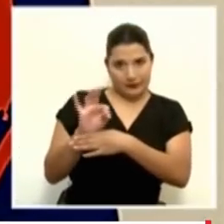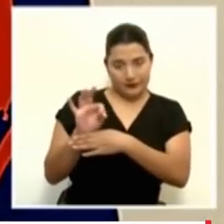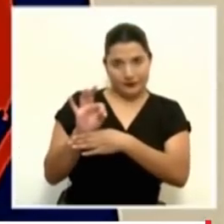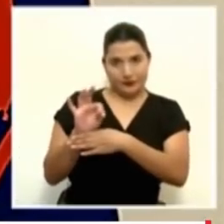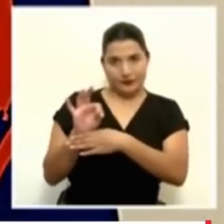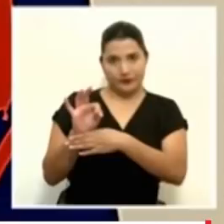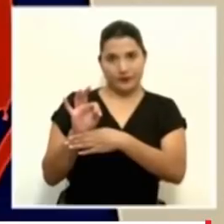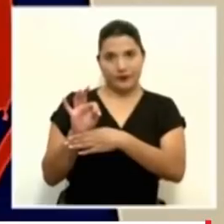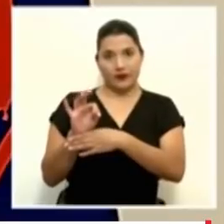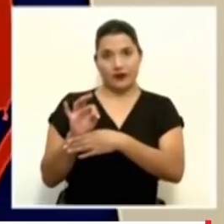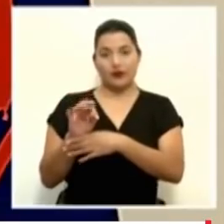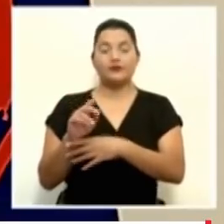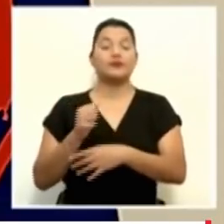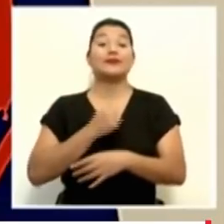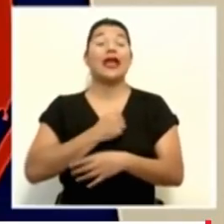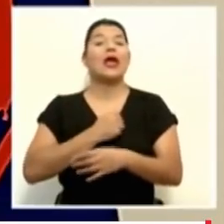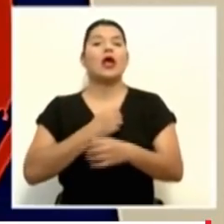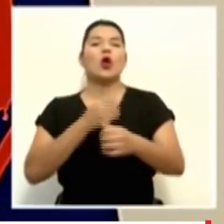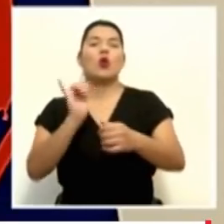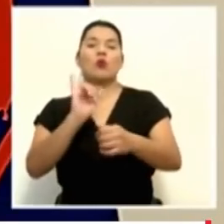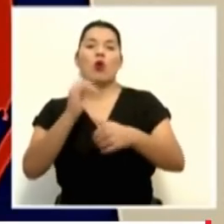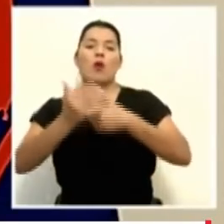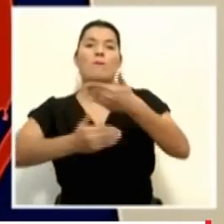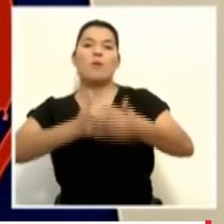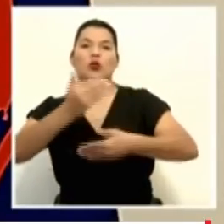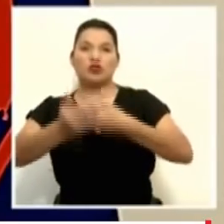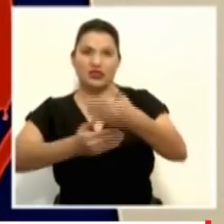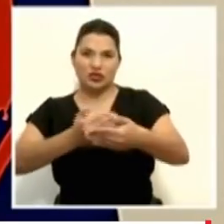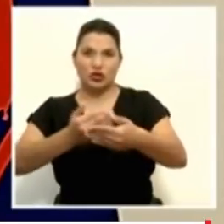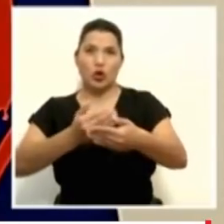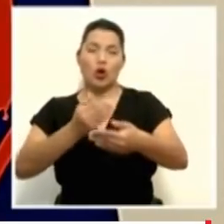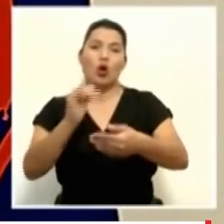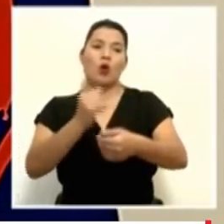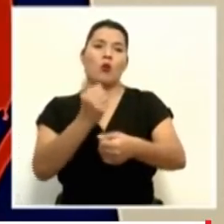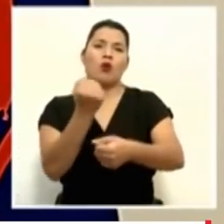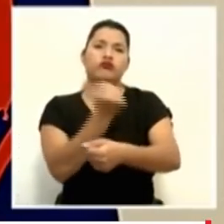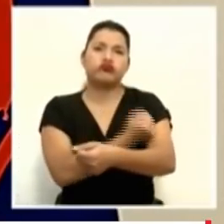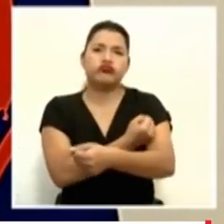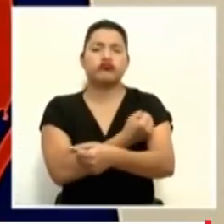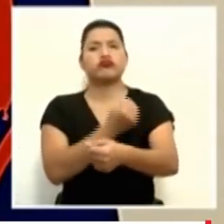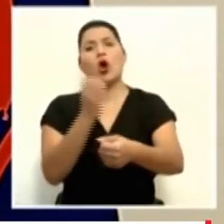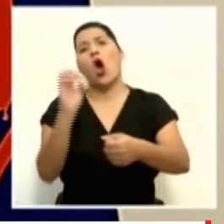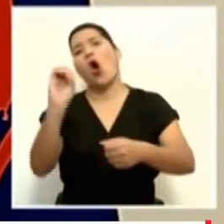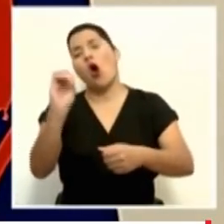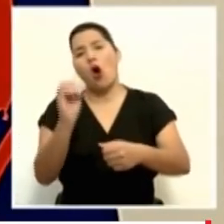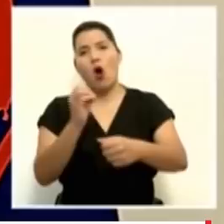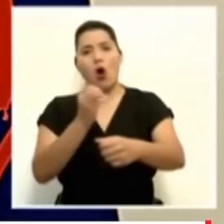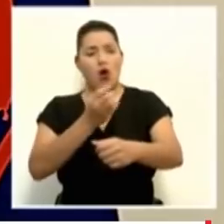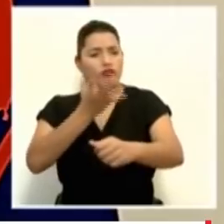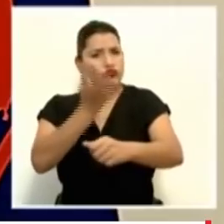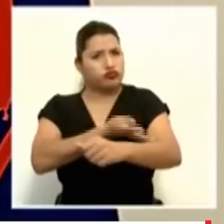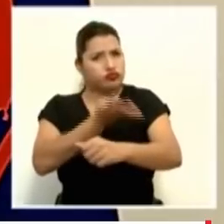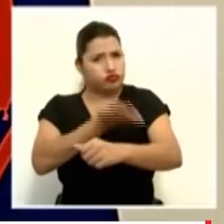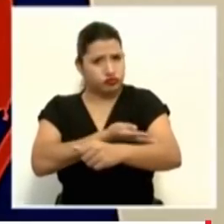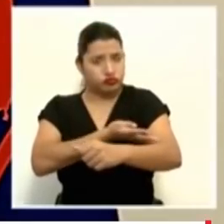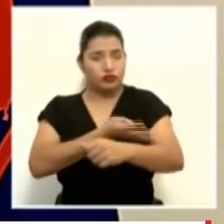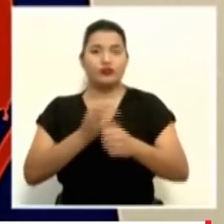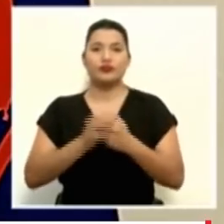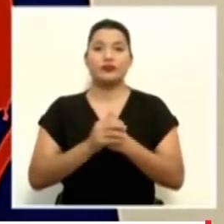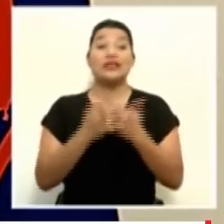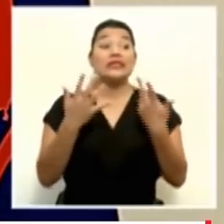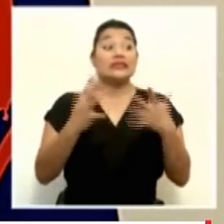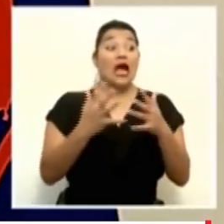Los anticuerpos de caballo ya están en una etapa muy avanzada. Ya los caballos han sido sangrados y los